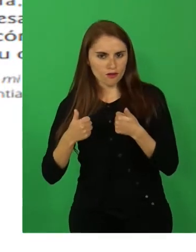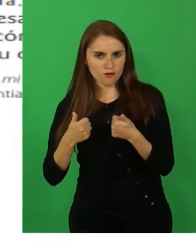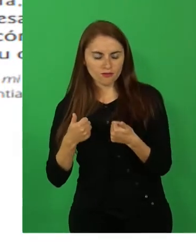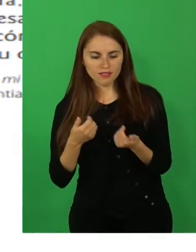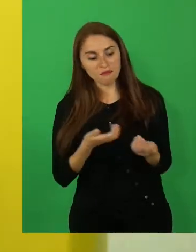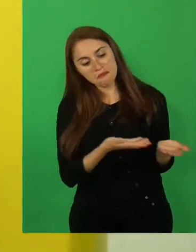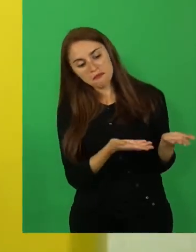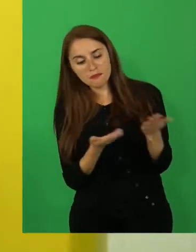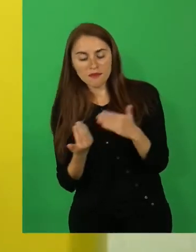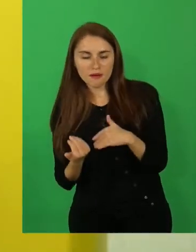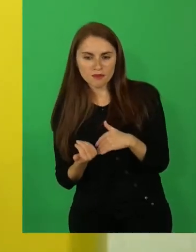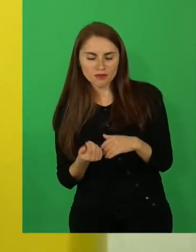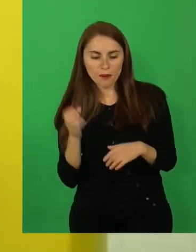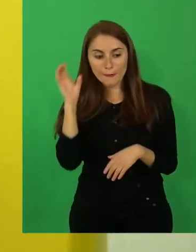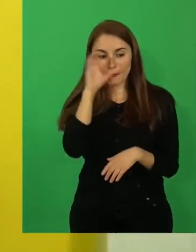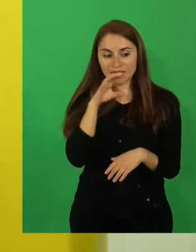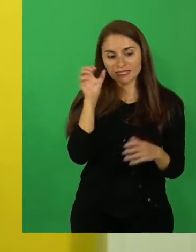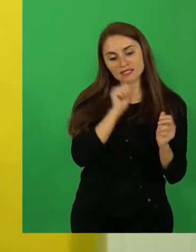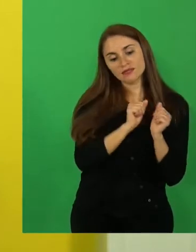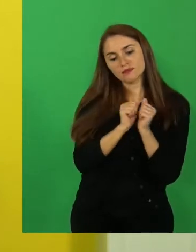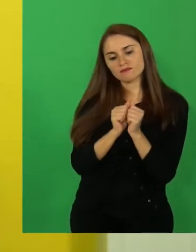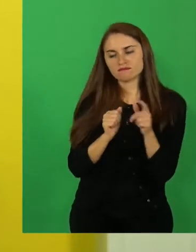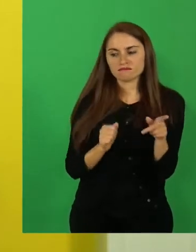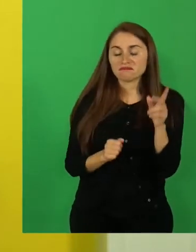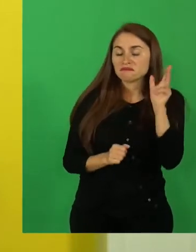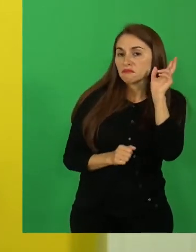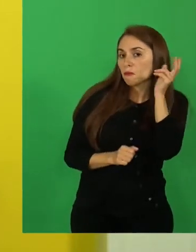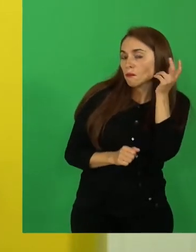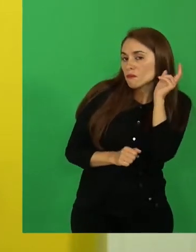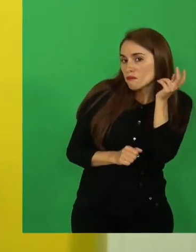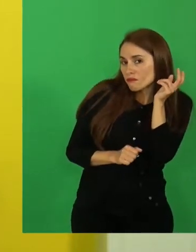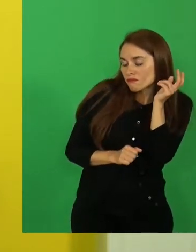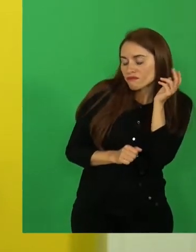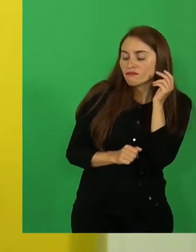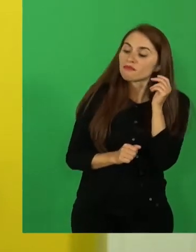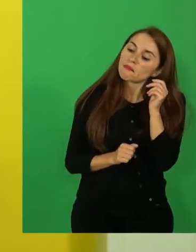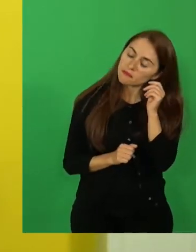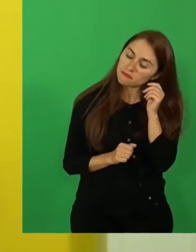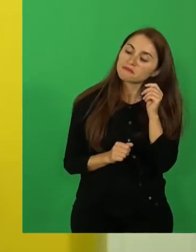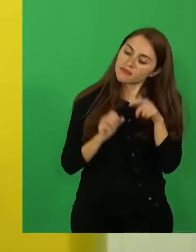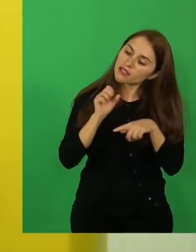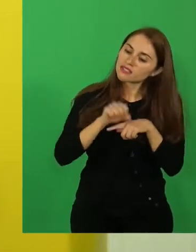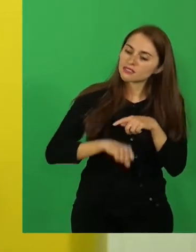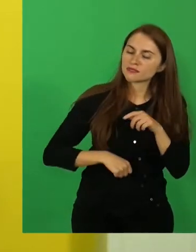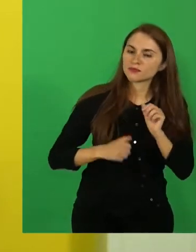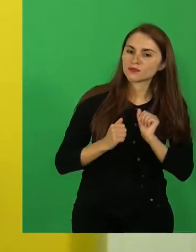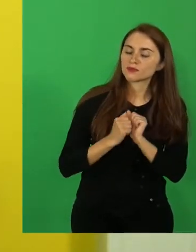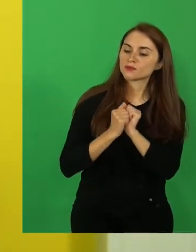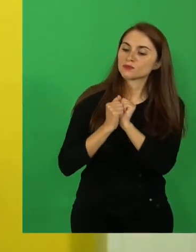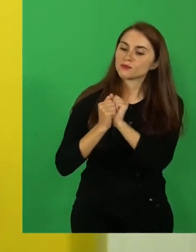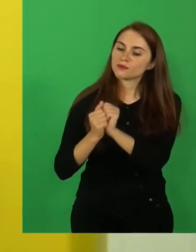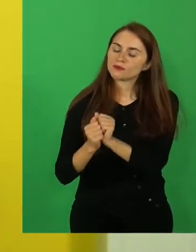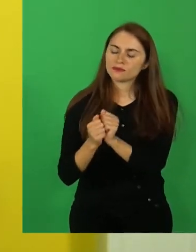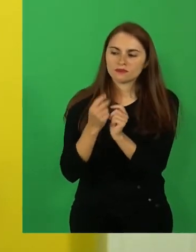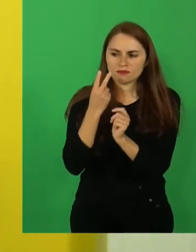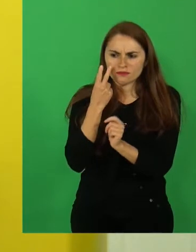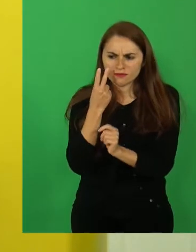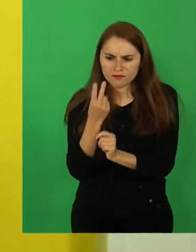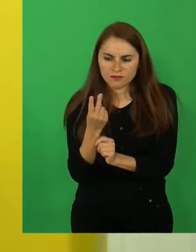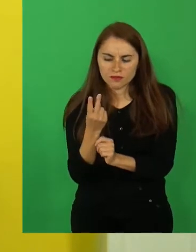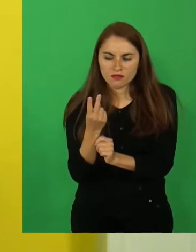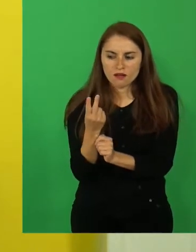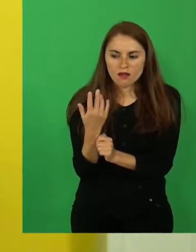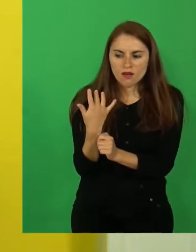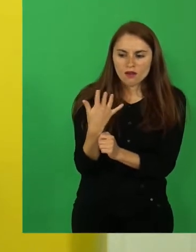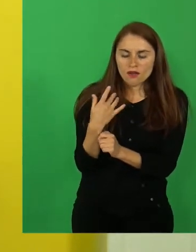un paseo. Ingenua, ella aceptó hasta que vio lo que